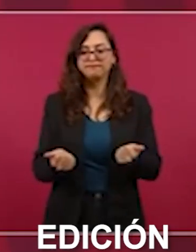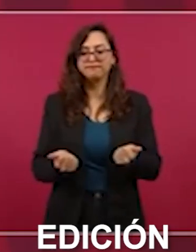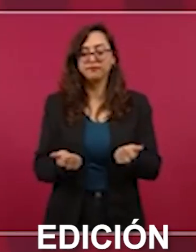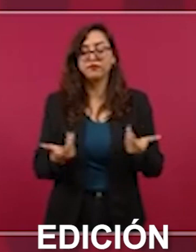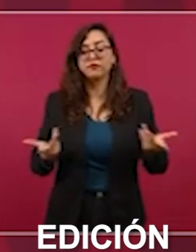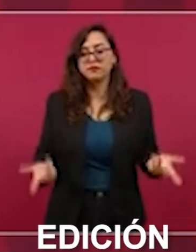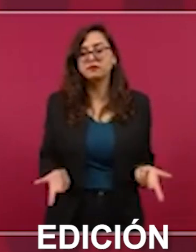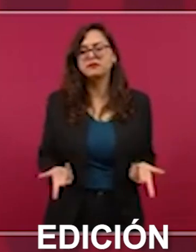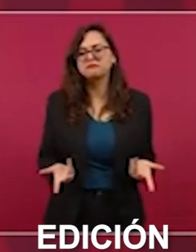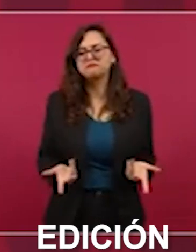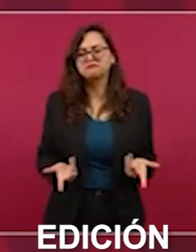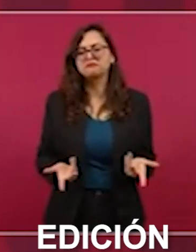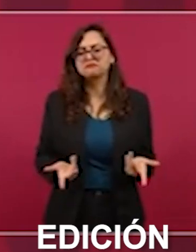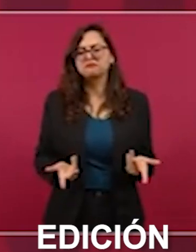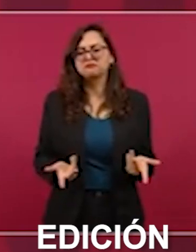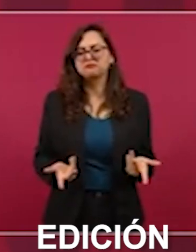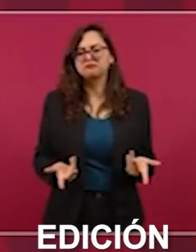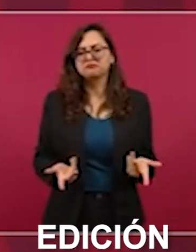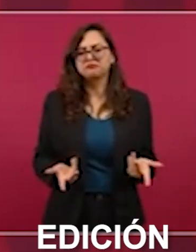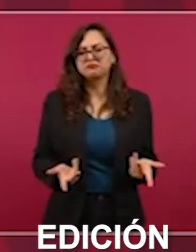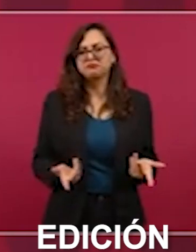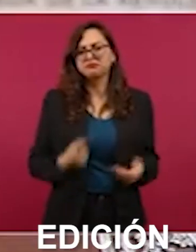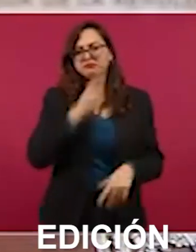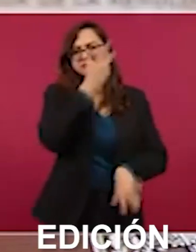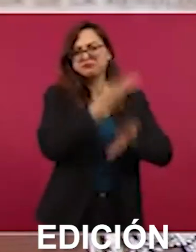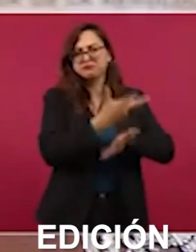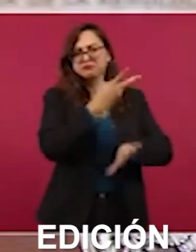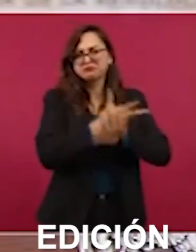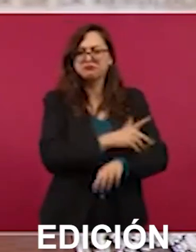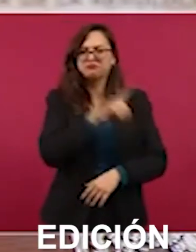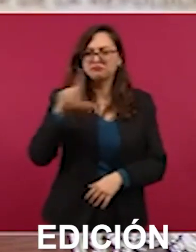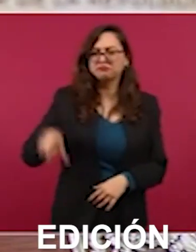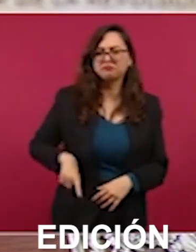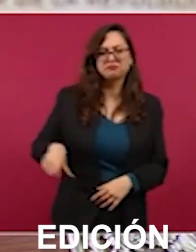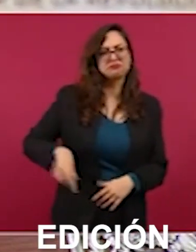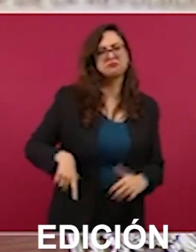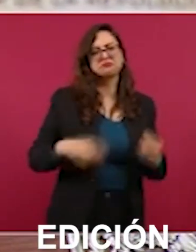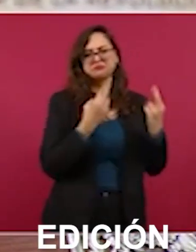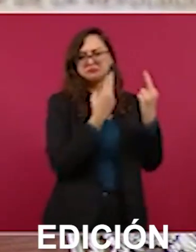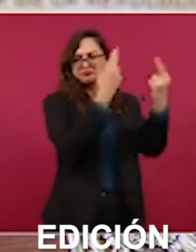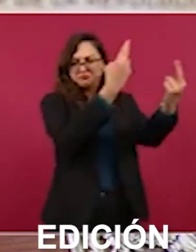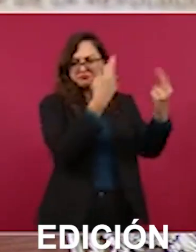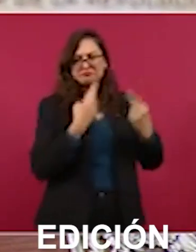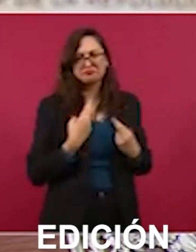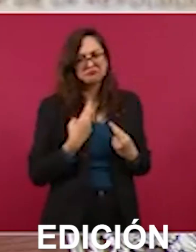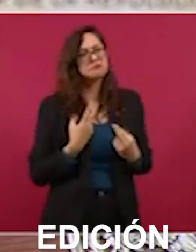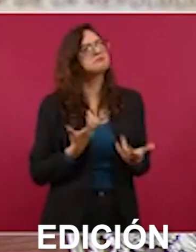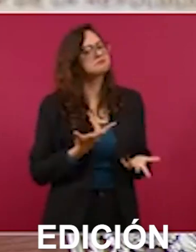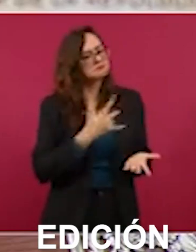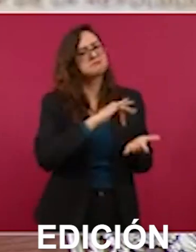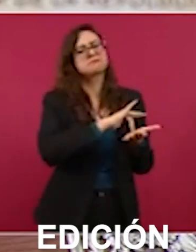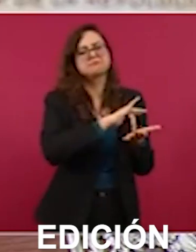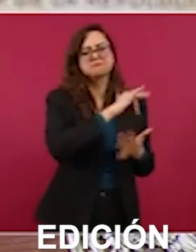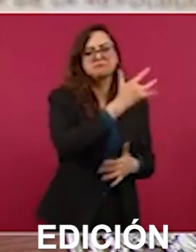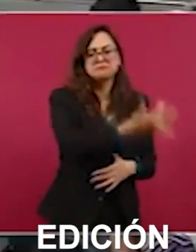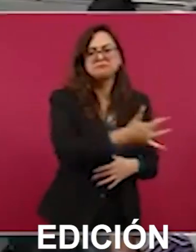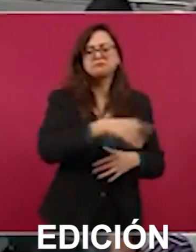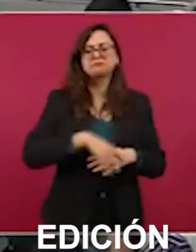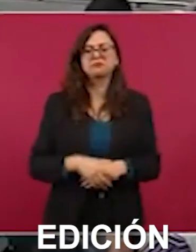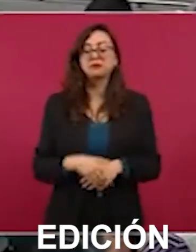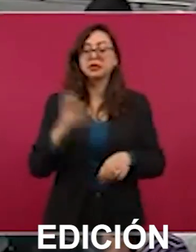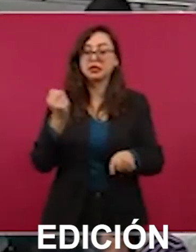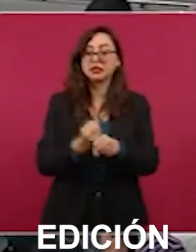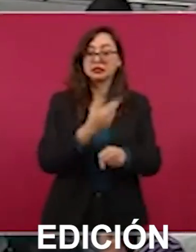respetan del gobierno de Estados Unidos el hecho de que él venga